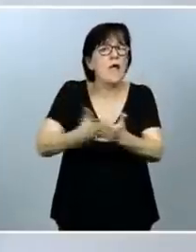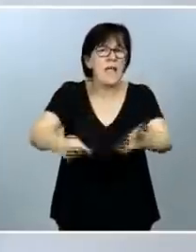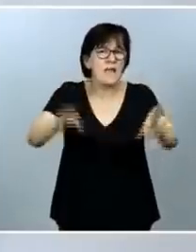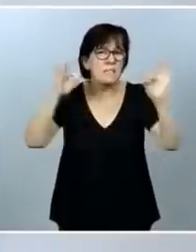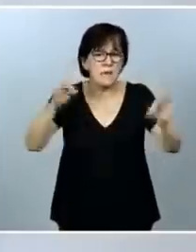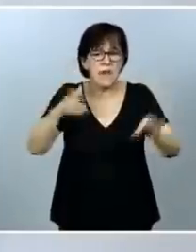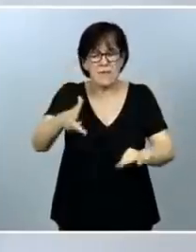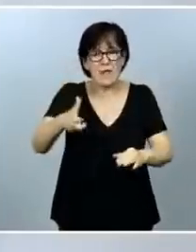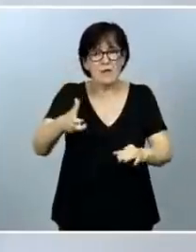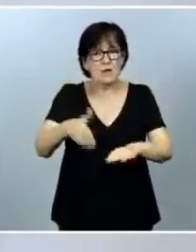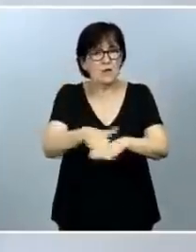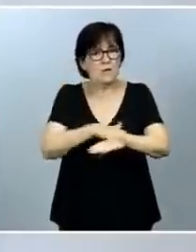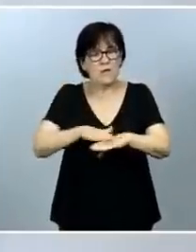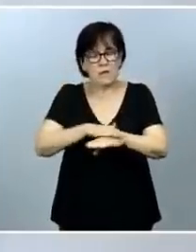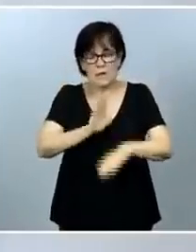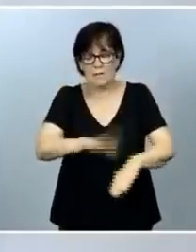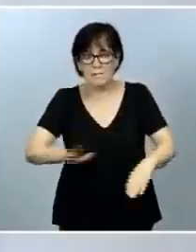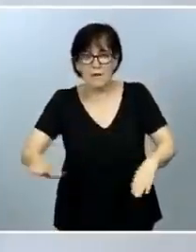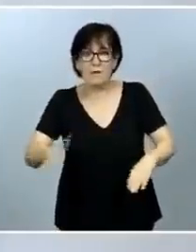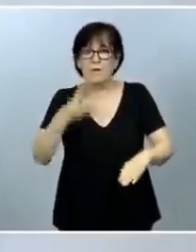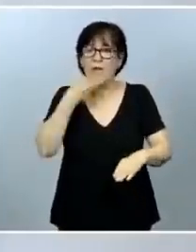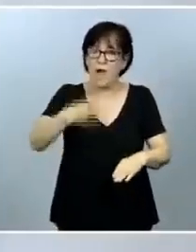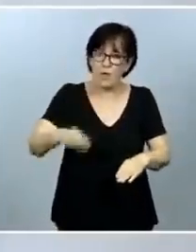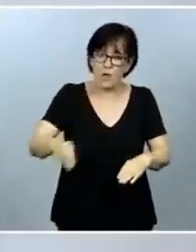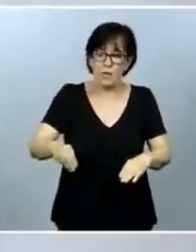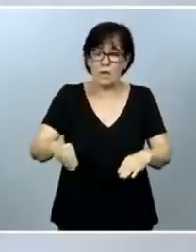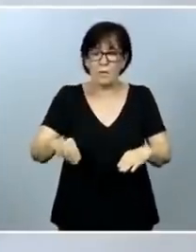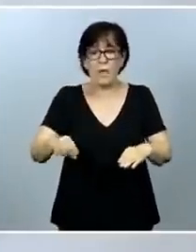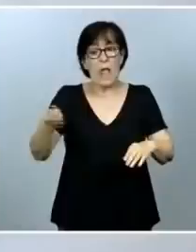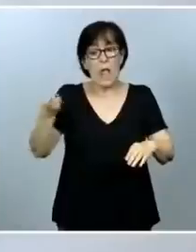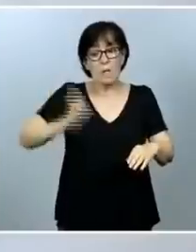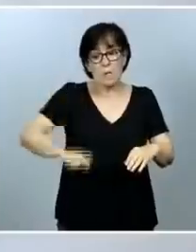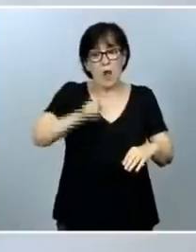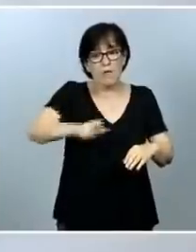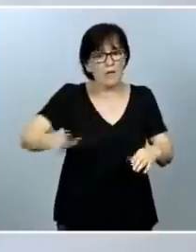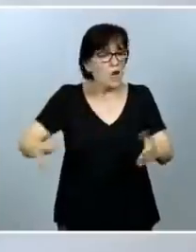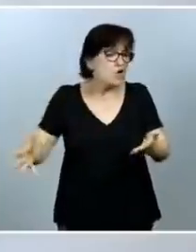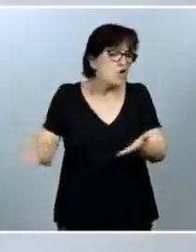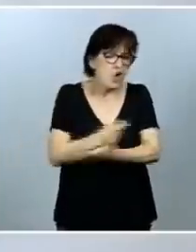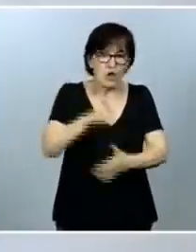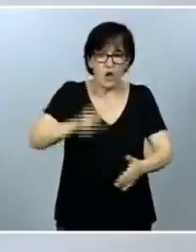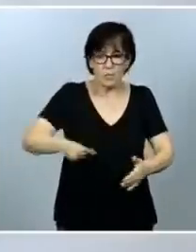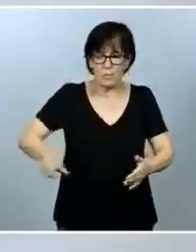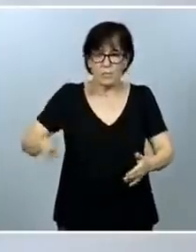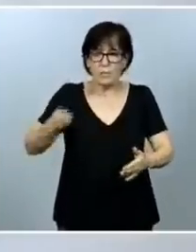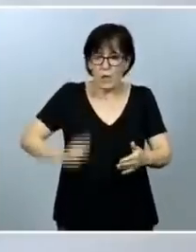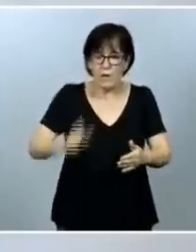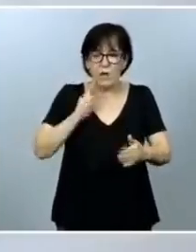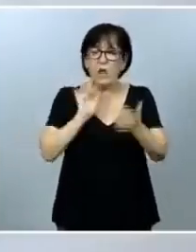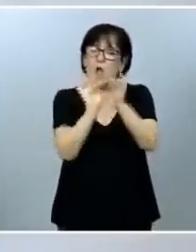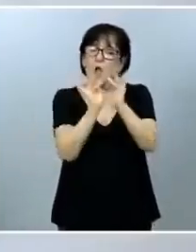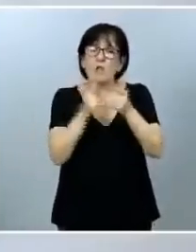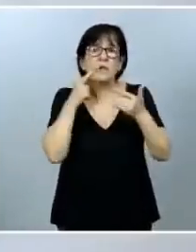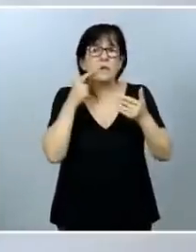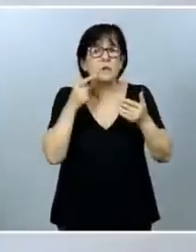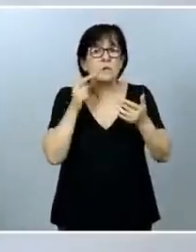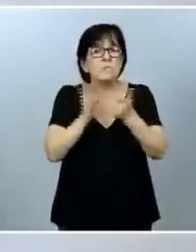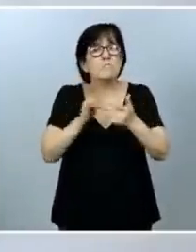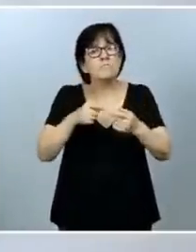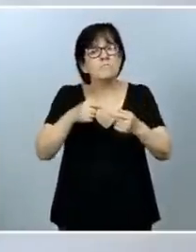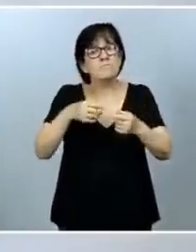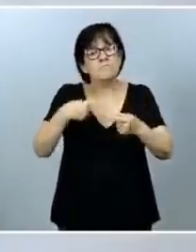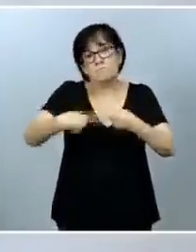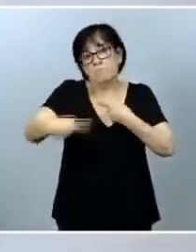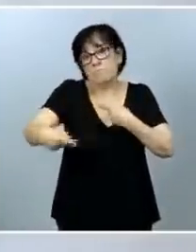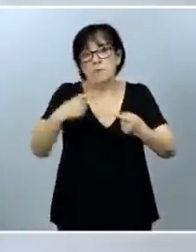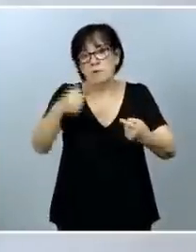fundamentales de la infancia y la adolescencia para los profesionales, para todos los profesionales que tengan un contacto habitual con niños y niñas, y al